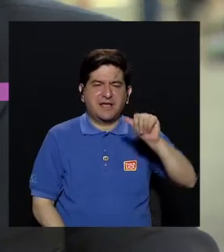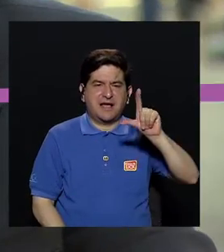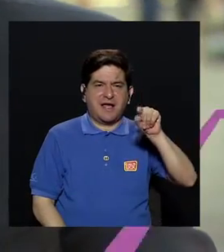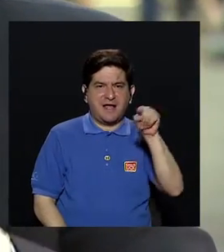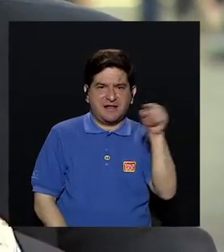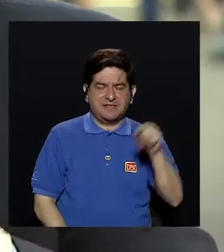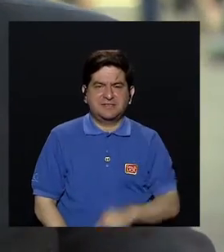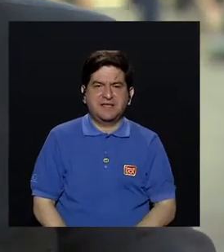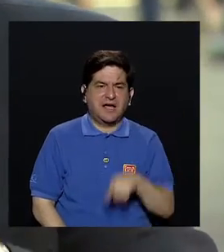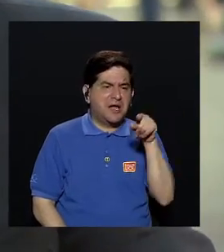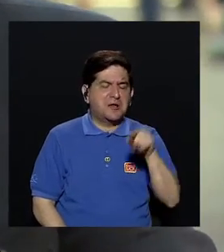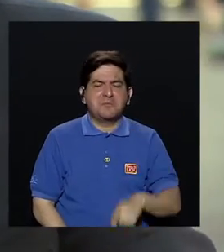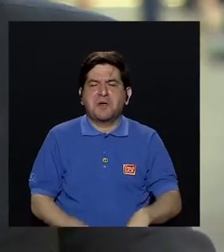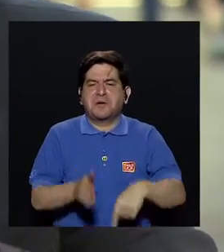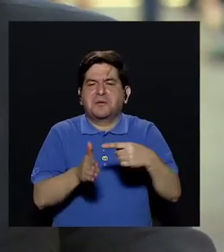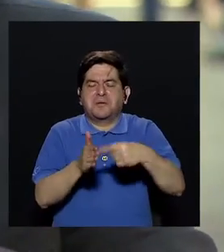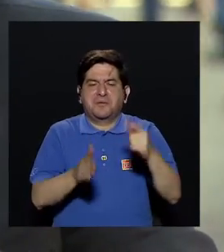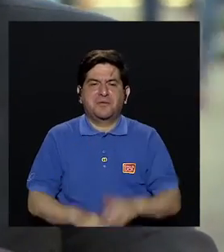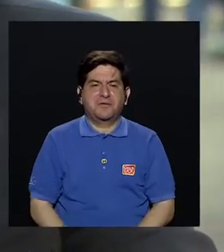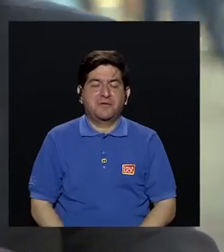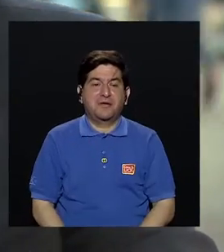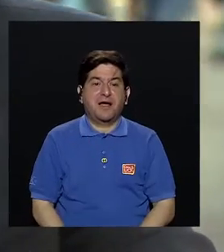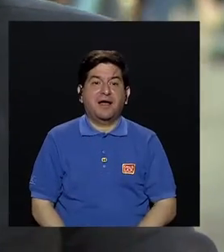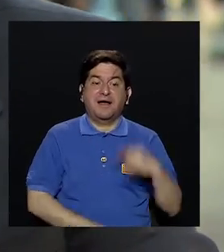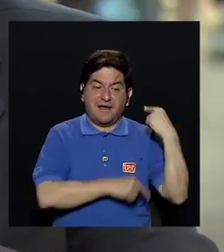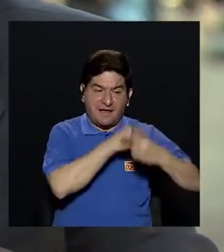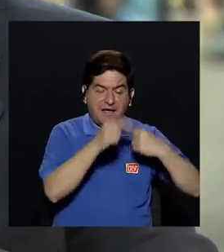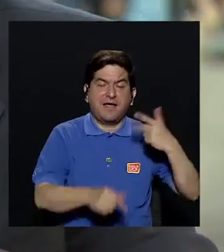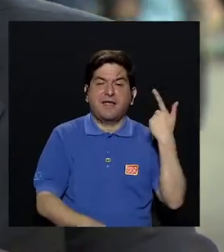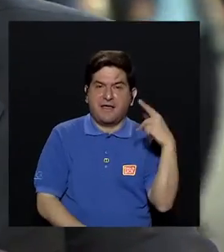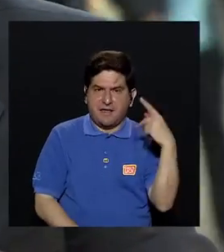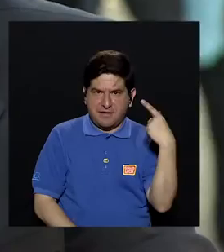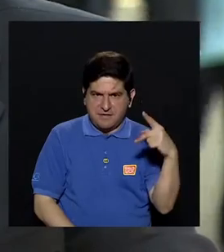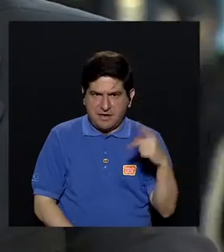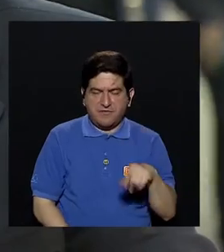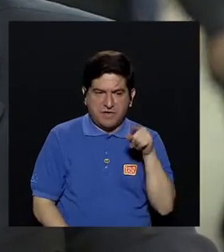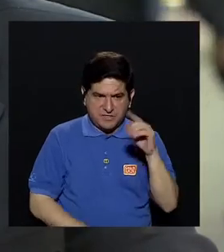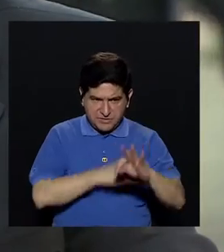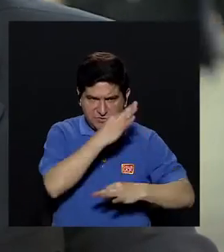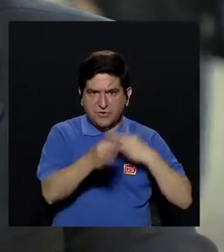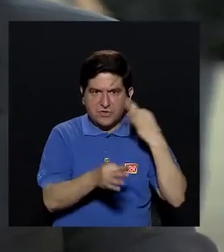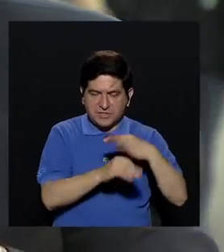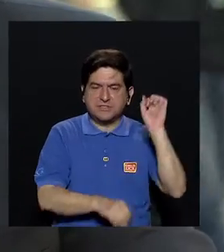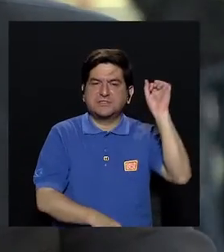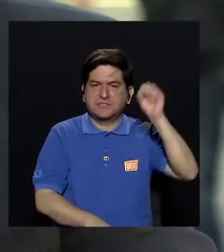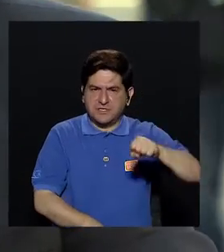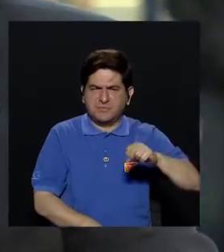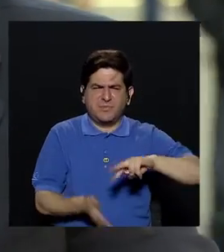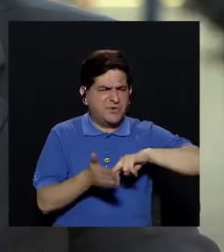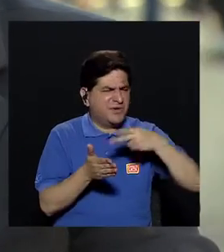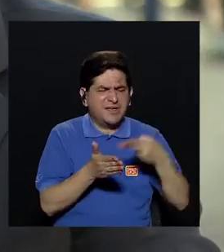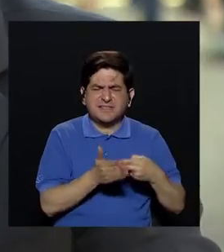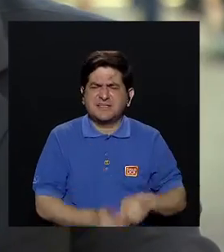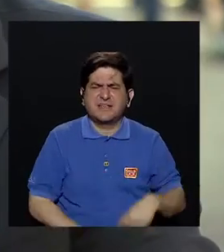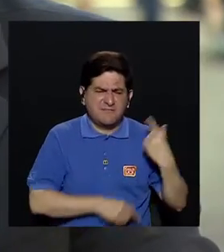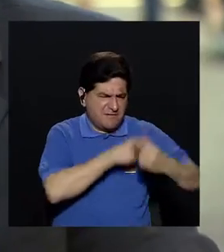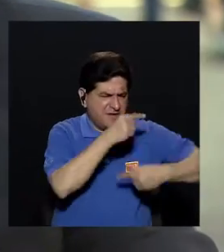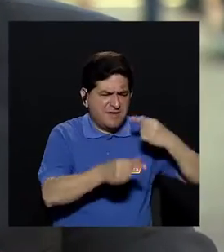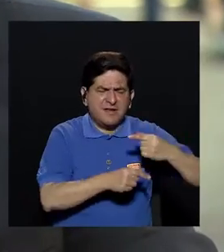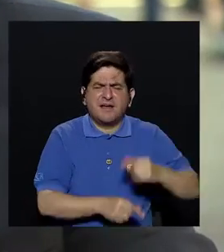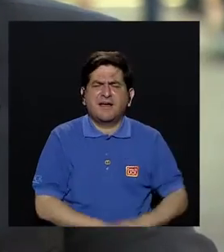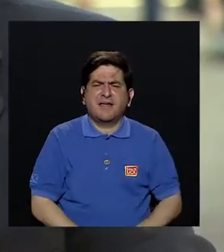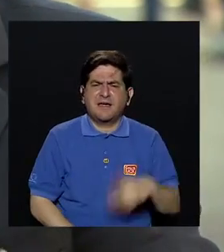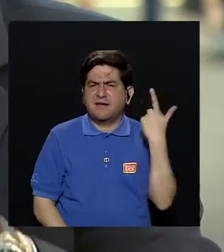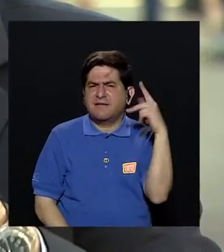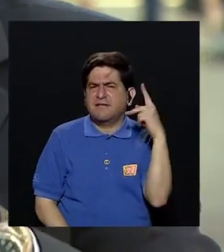esporádico. Se han encontrado genes de riesgo para el Alzheimer esporádico. ¿Qué significa un gen de riesgo?